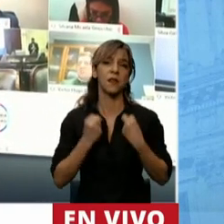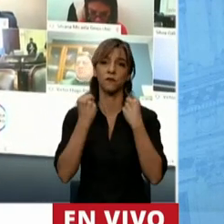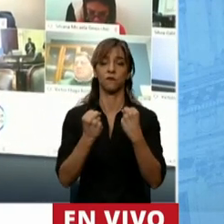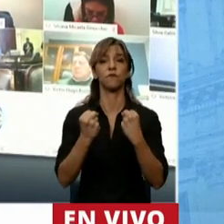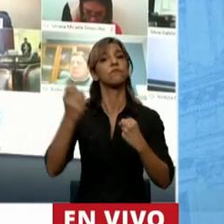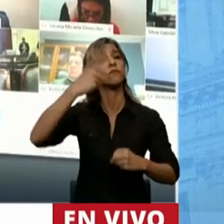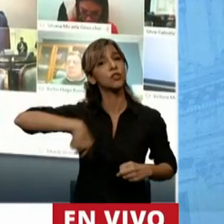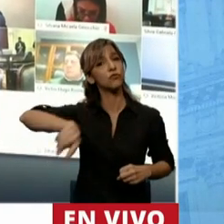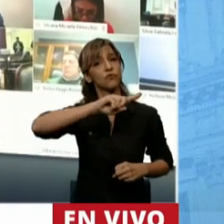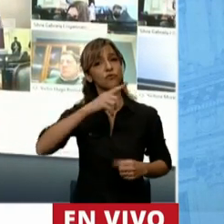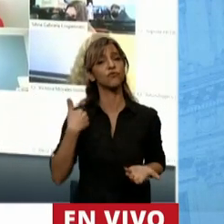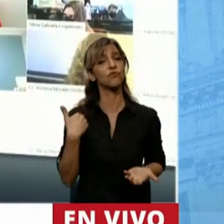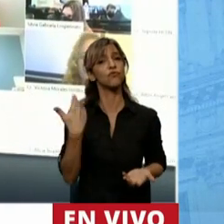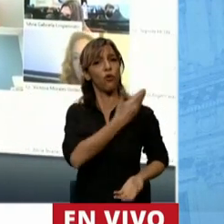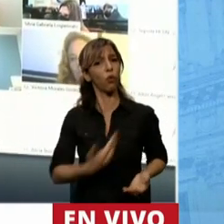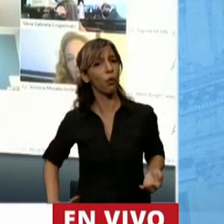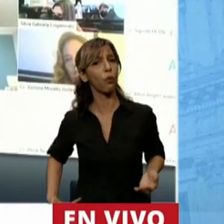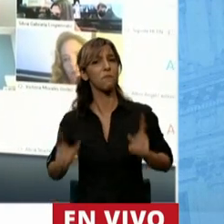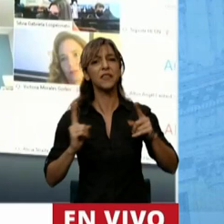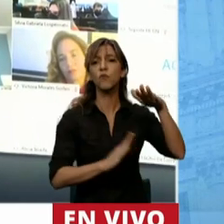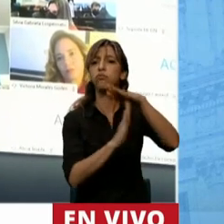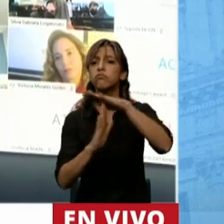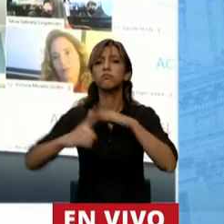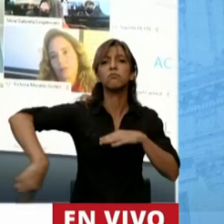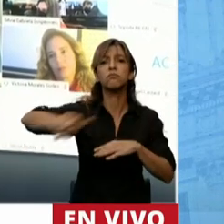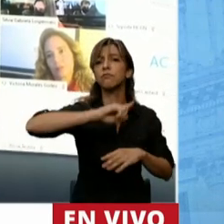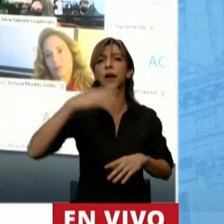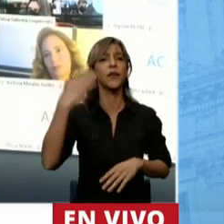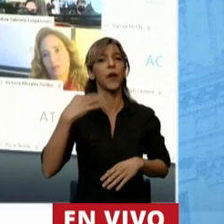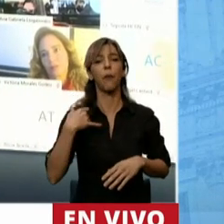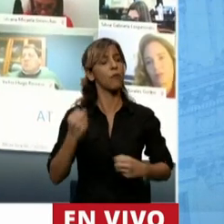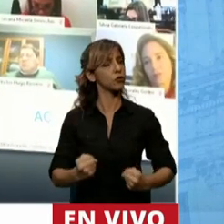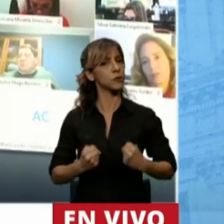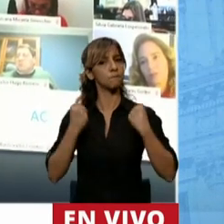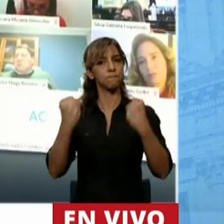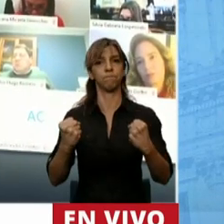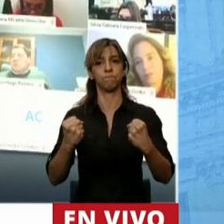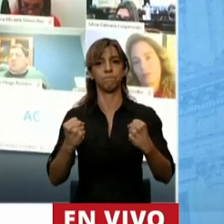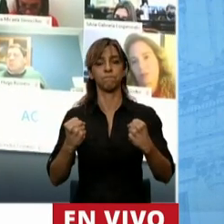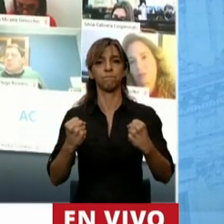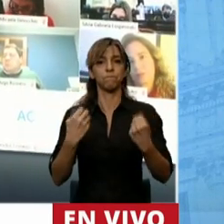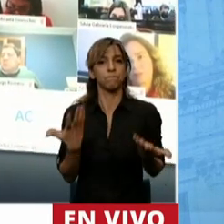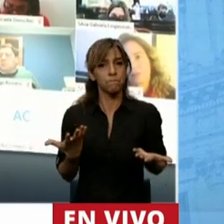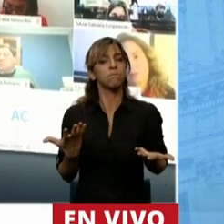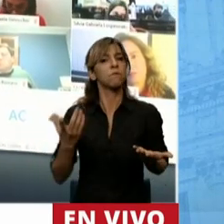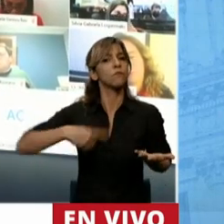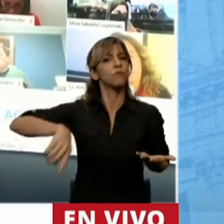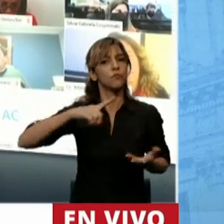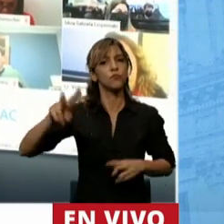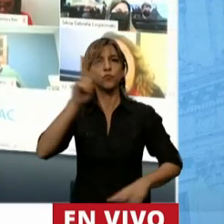marque ese ritmo la dirigencia política es la que tiene que ponerse al frente de la política